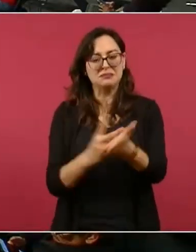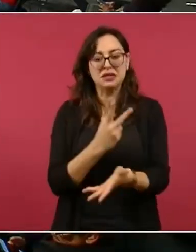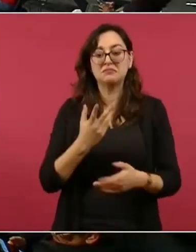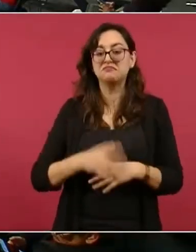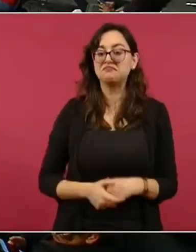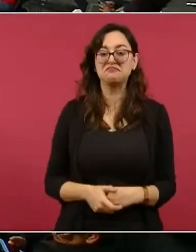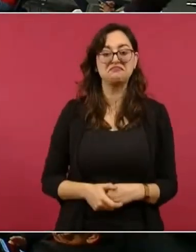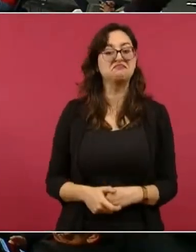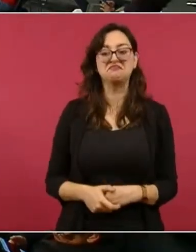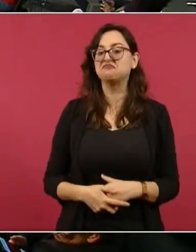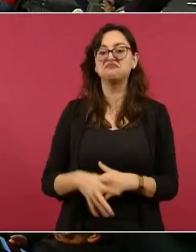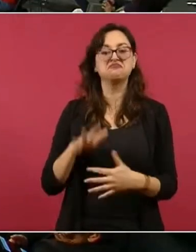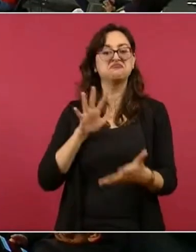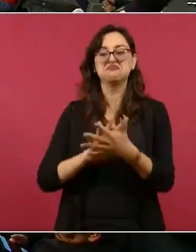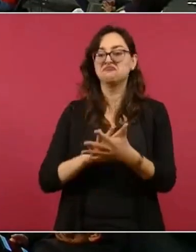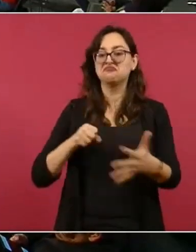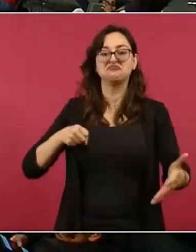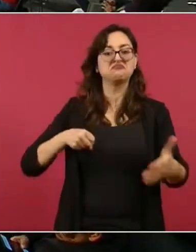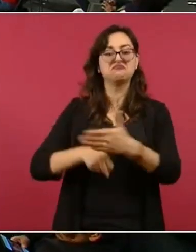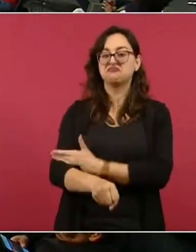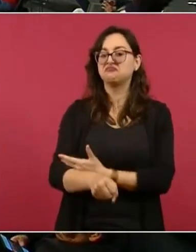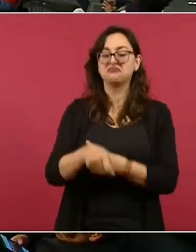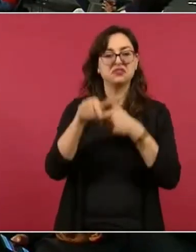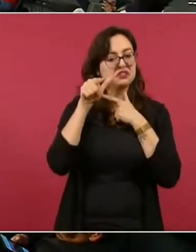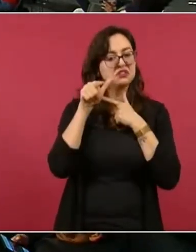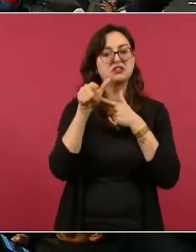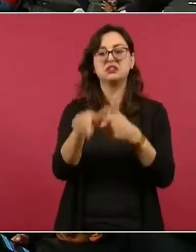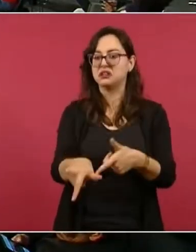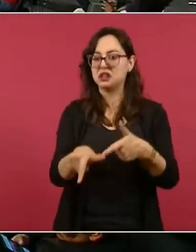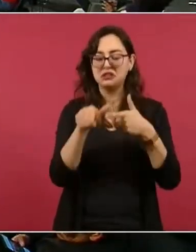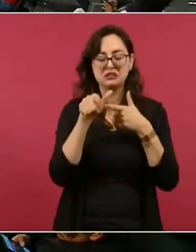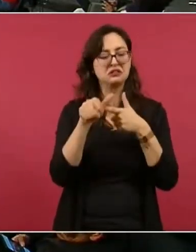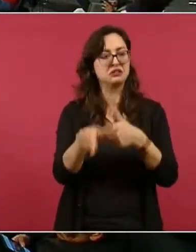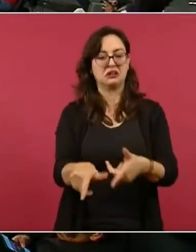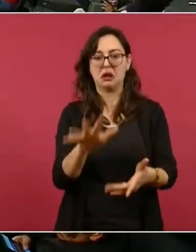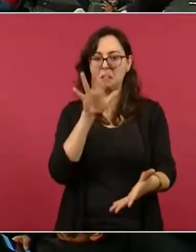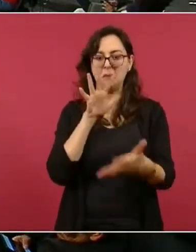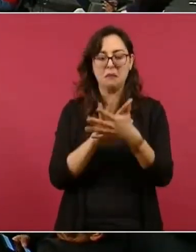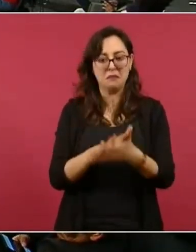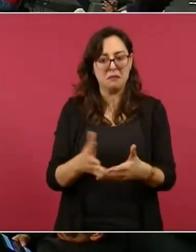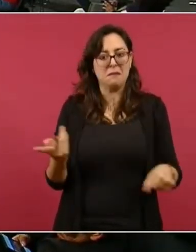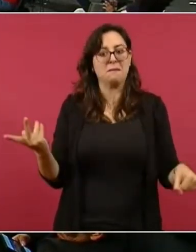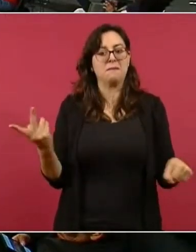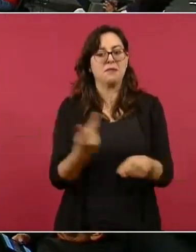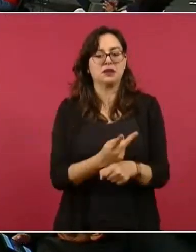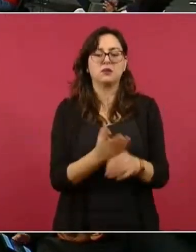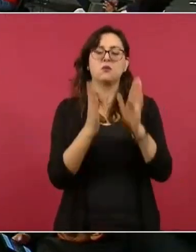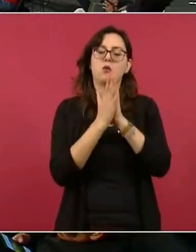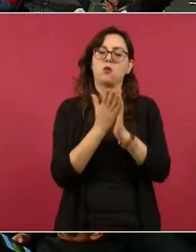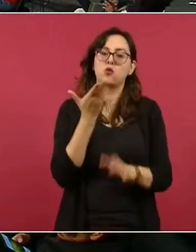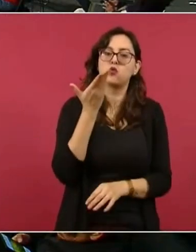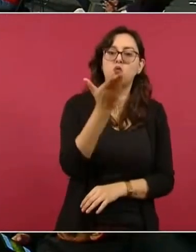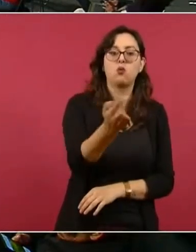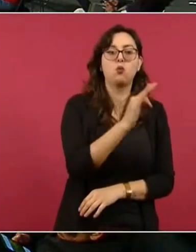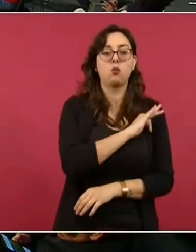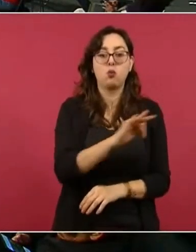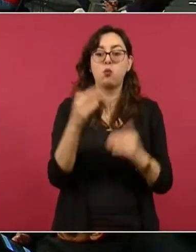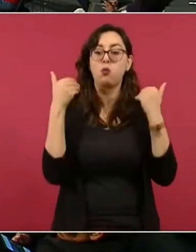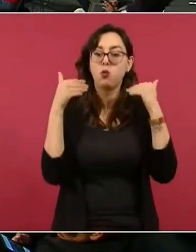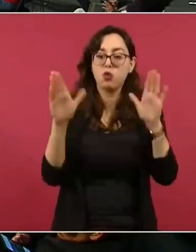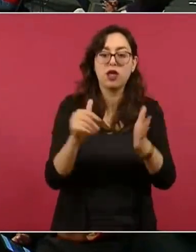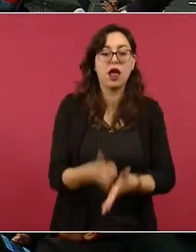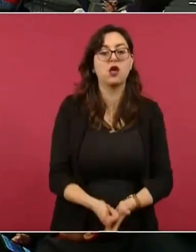lo que le ha valido ser aspirante al protocolo de Estambul, aún sigue preso, por lo que pide su intervención para lograr la amnistía,